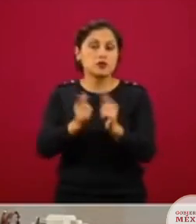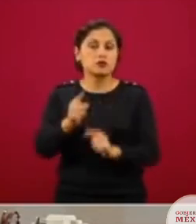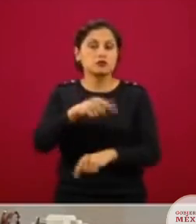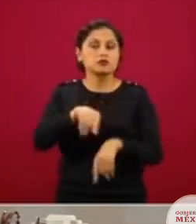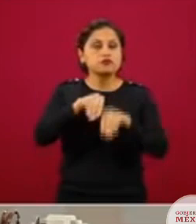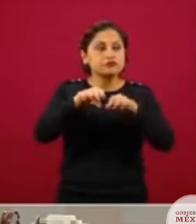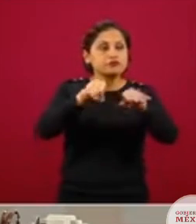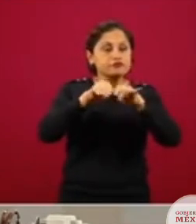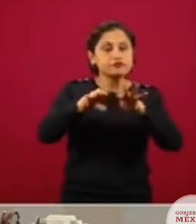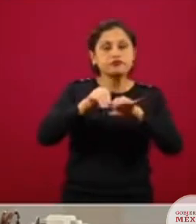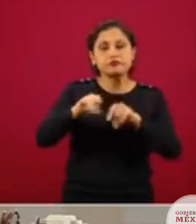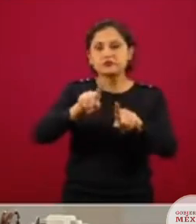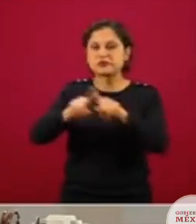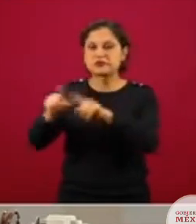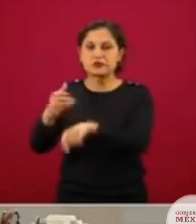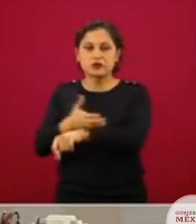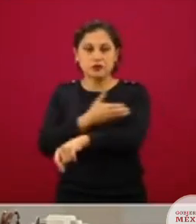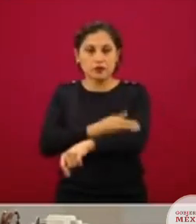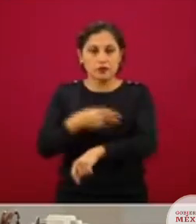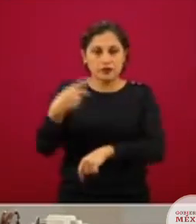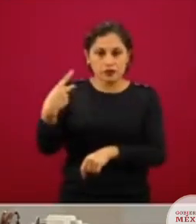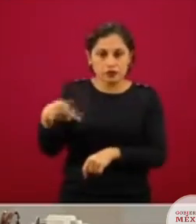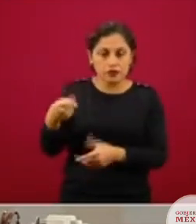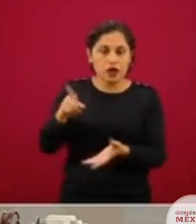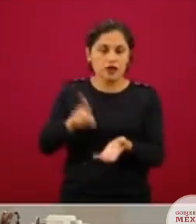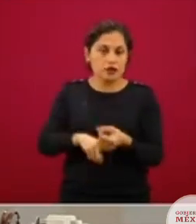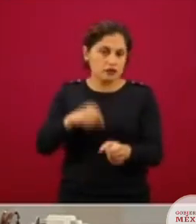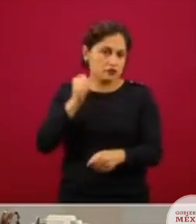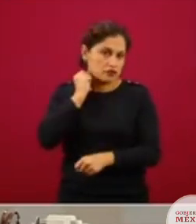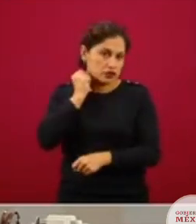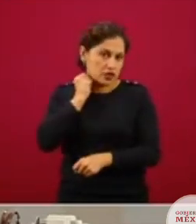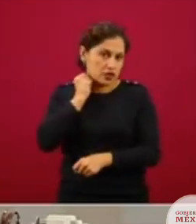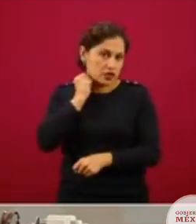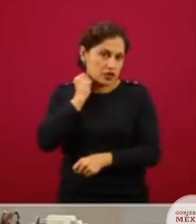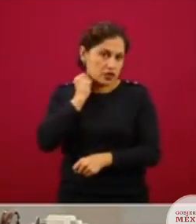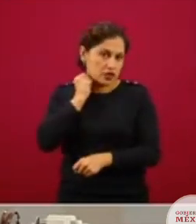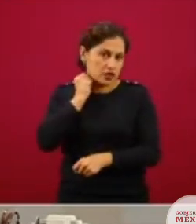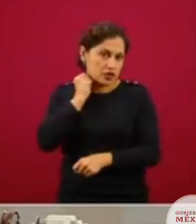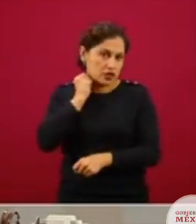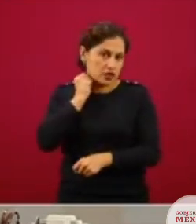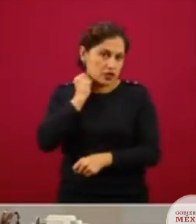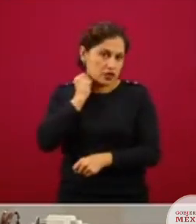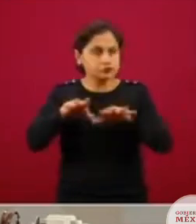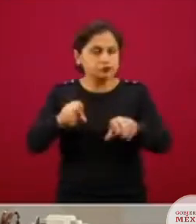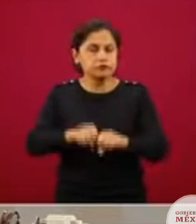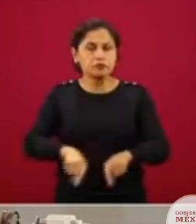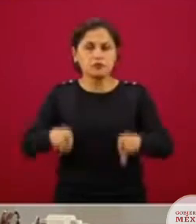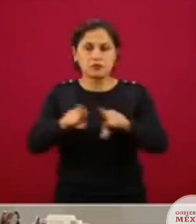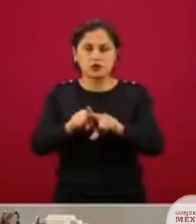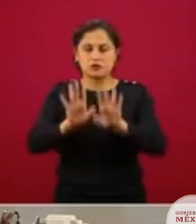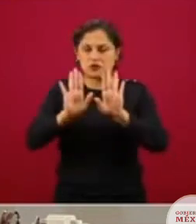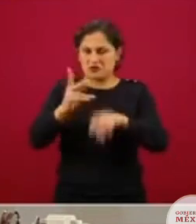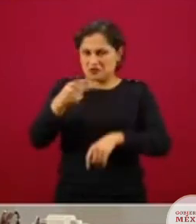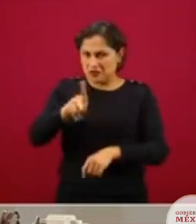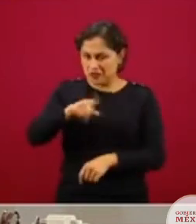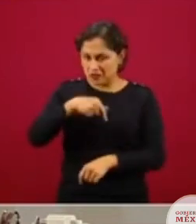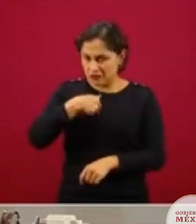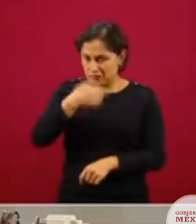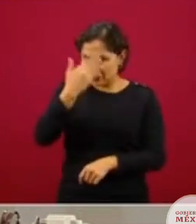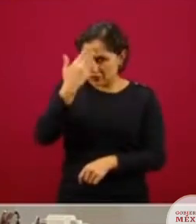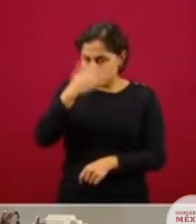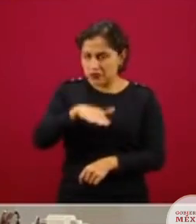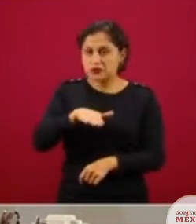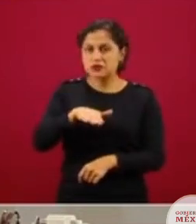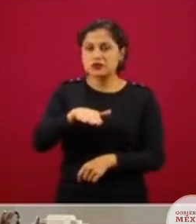colegas del Senado, tanto senadoras como senadores. Hasta donde tengo entendido el